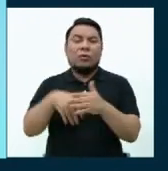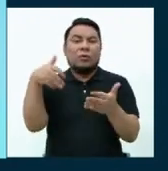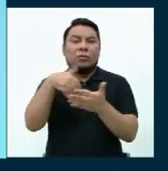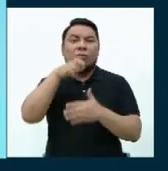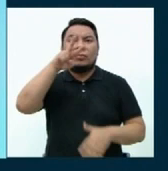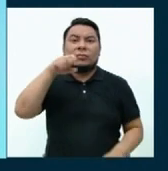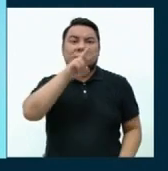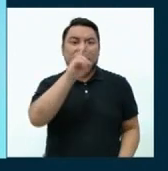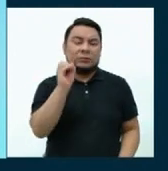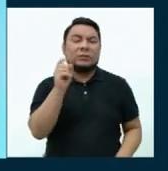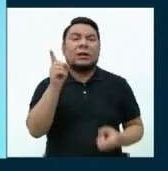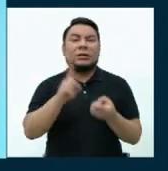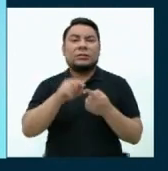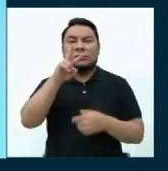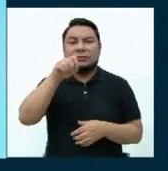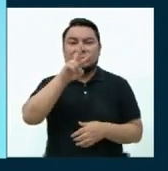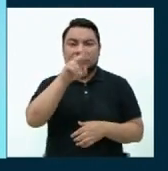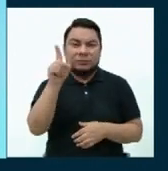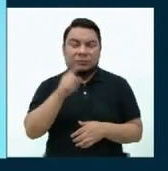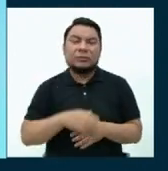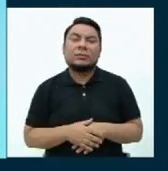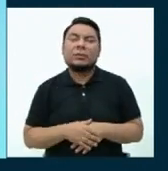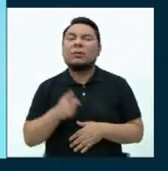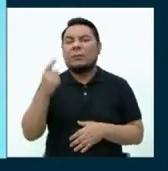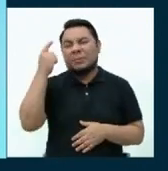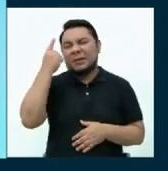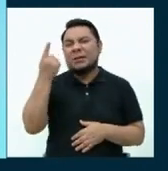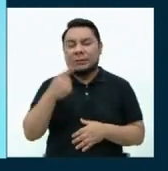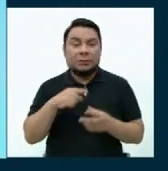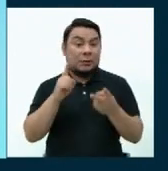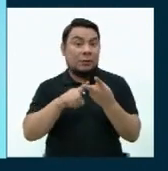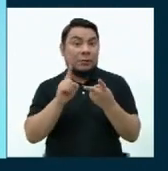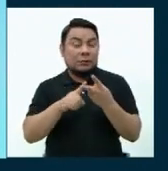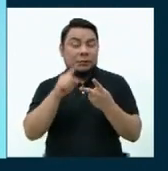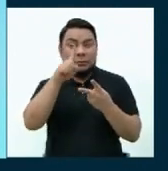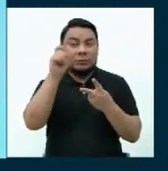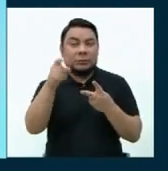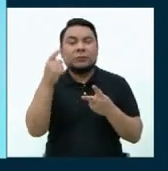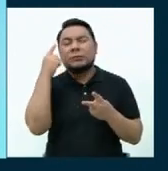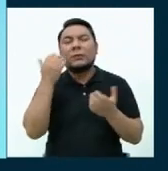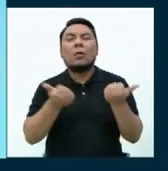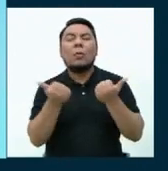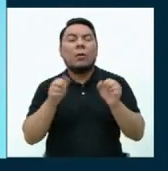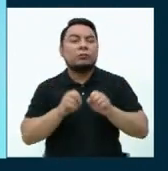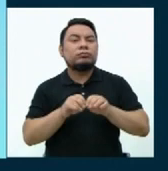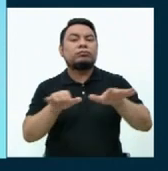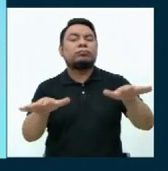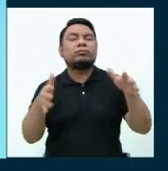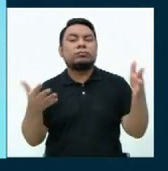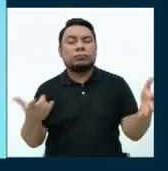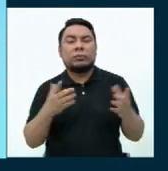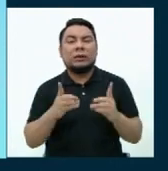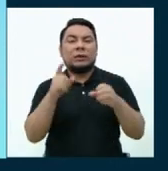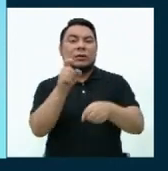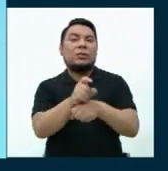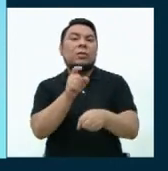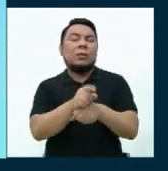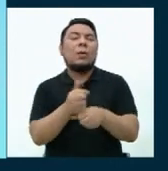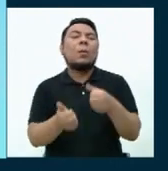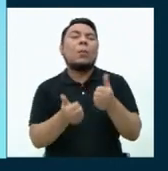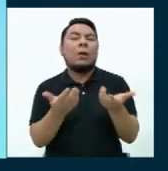2020 y 2021? Y dos, ¿a qué nivel debe descentralizarse el sector educativo?